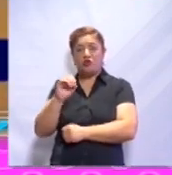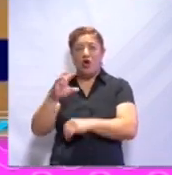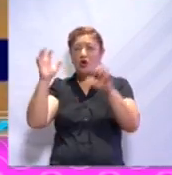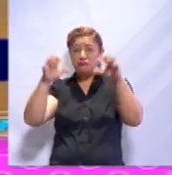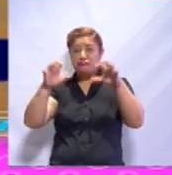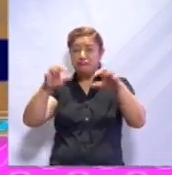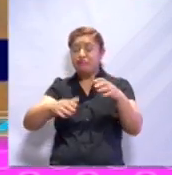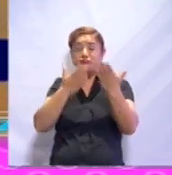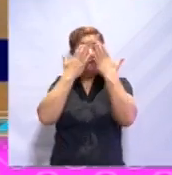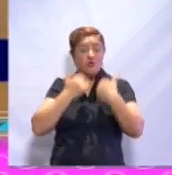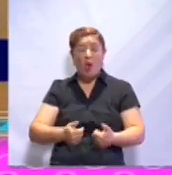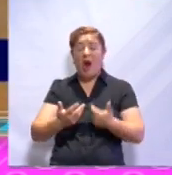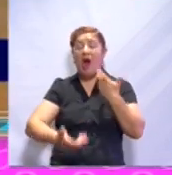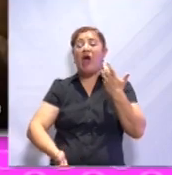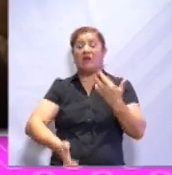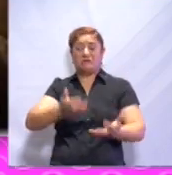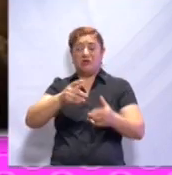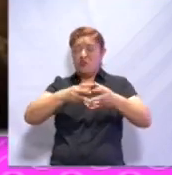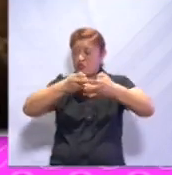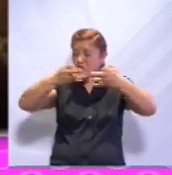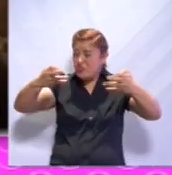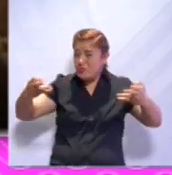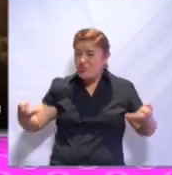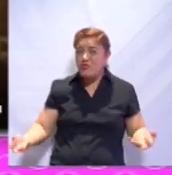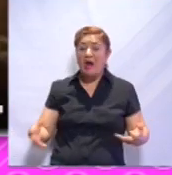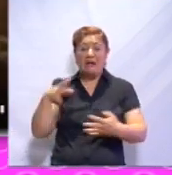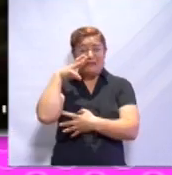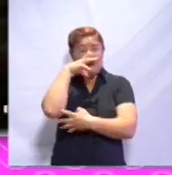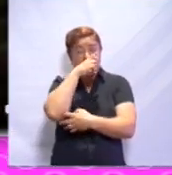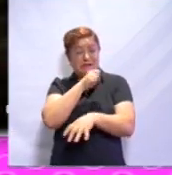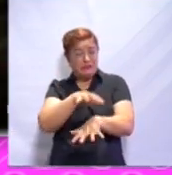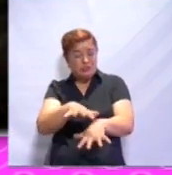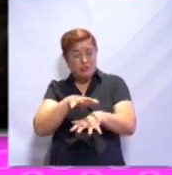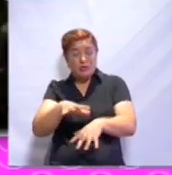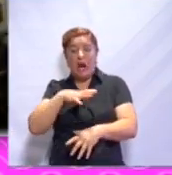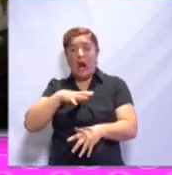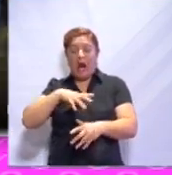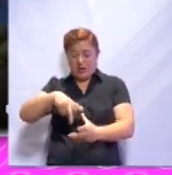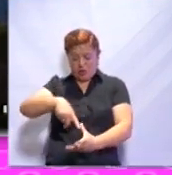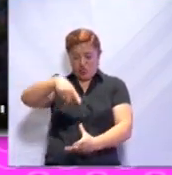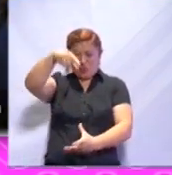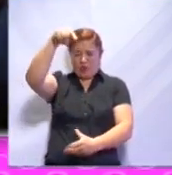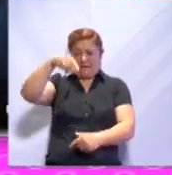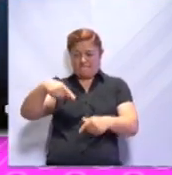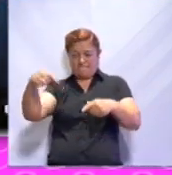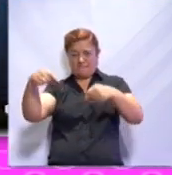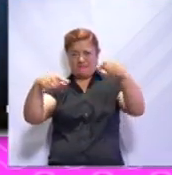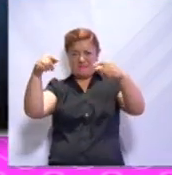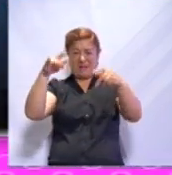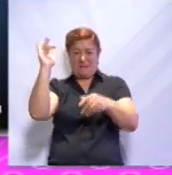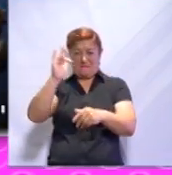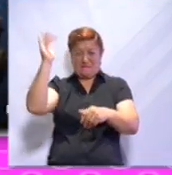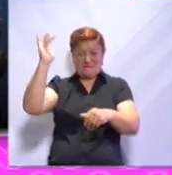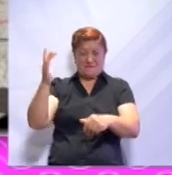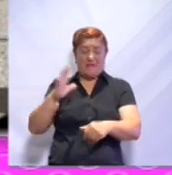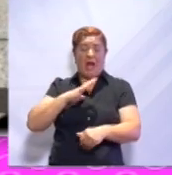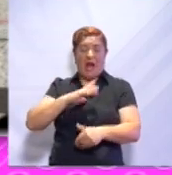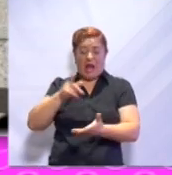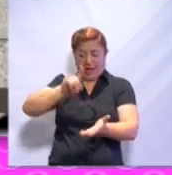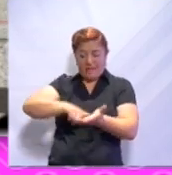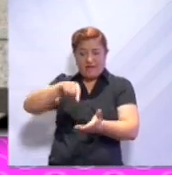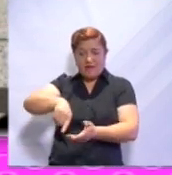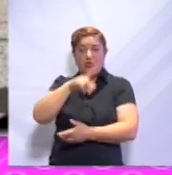y las temperaturas extremas. Crecen cactáceas, cuyas estructuras son capaces de almacenar agua.